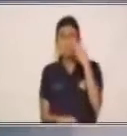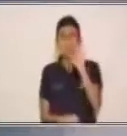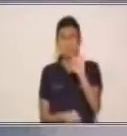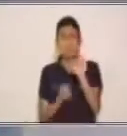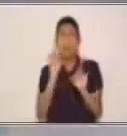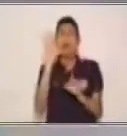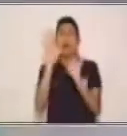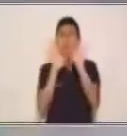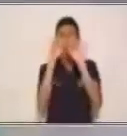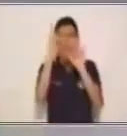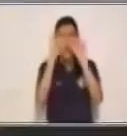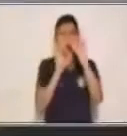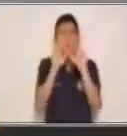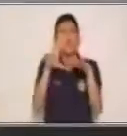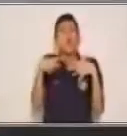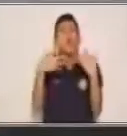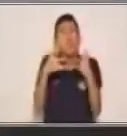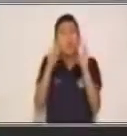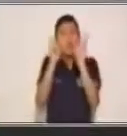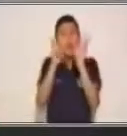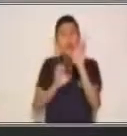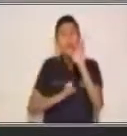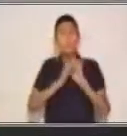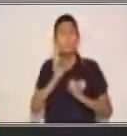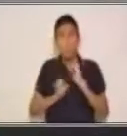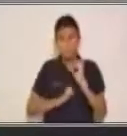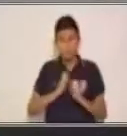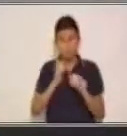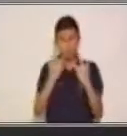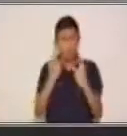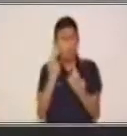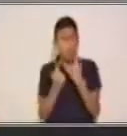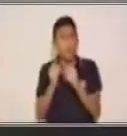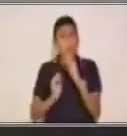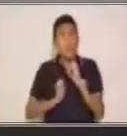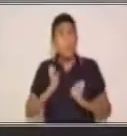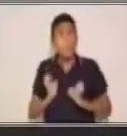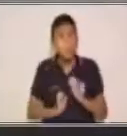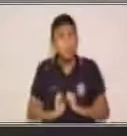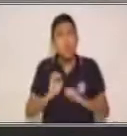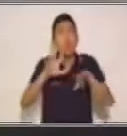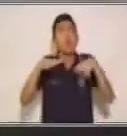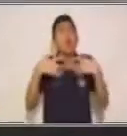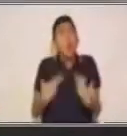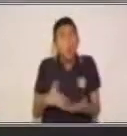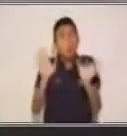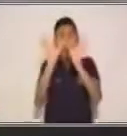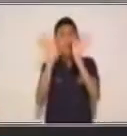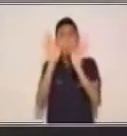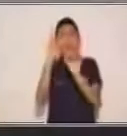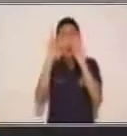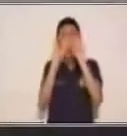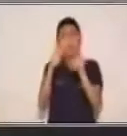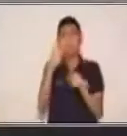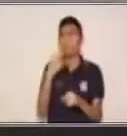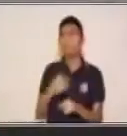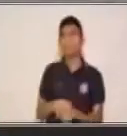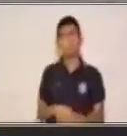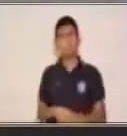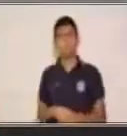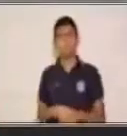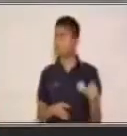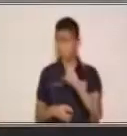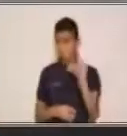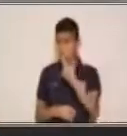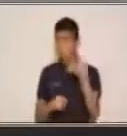ya habíamos comentado las emociones. ¿Qué emociones tenemos? ¿Cómo nos colocamos? Pero no es solo nuestro